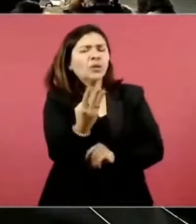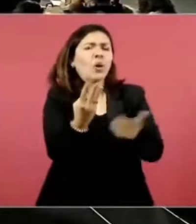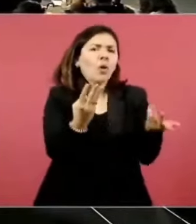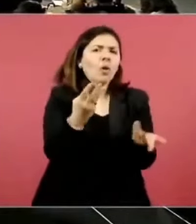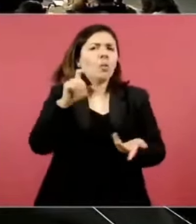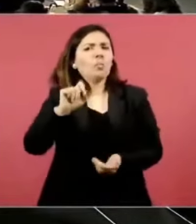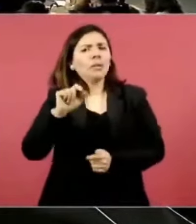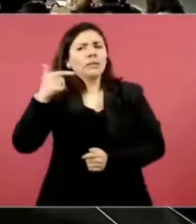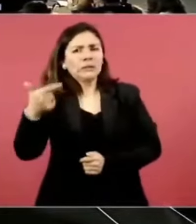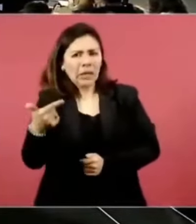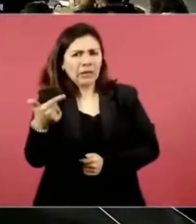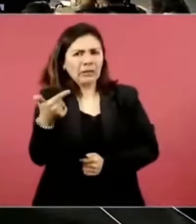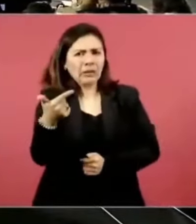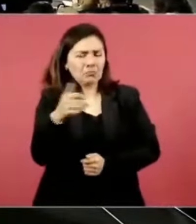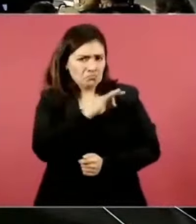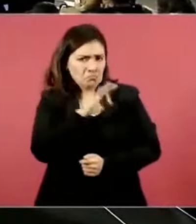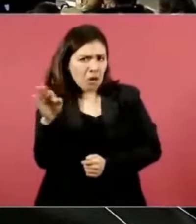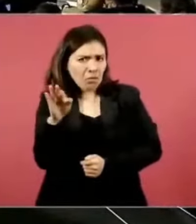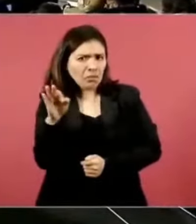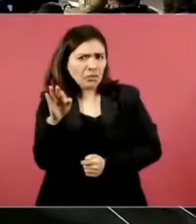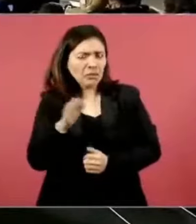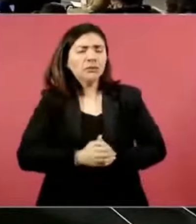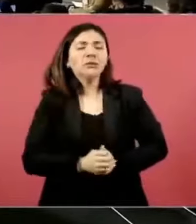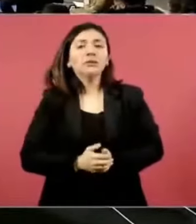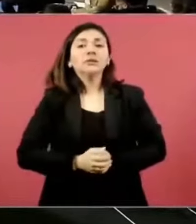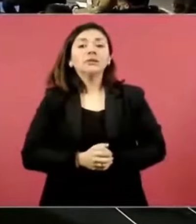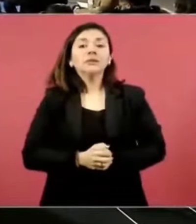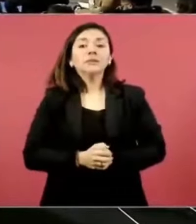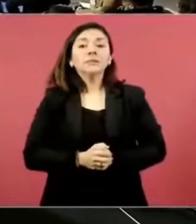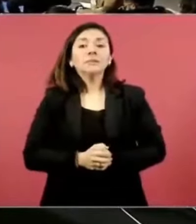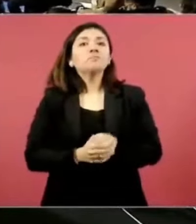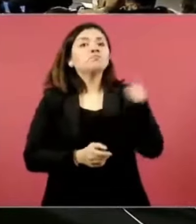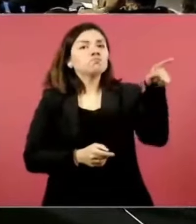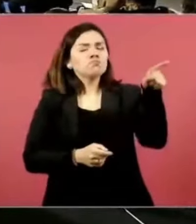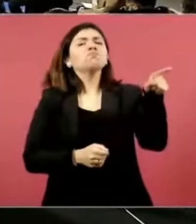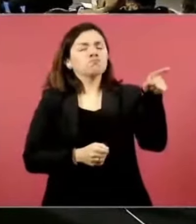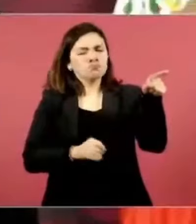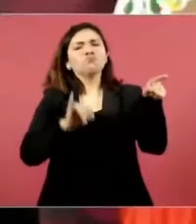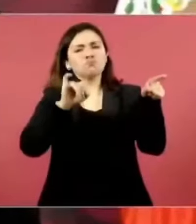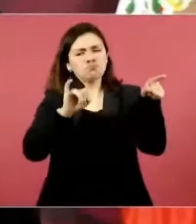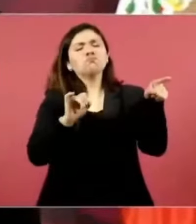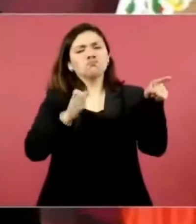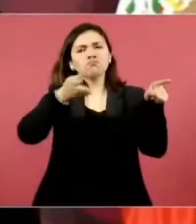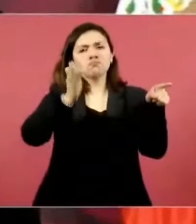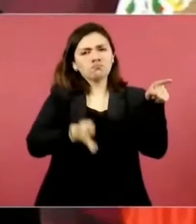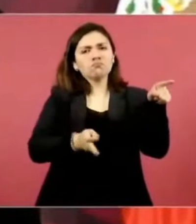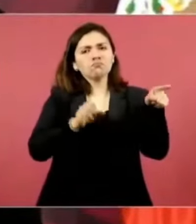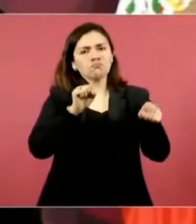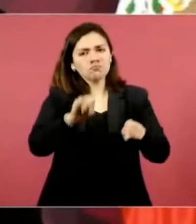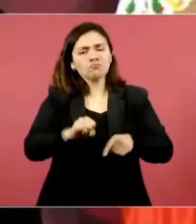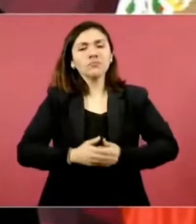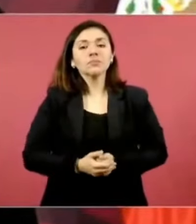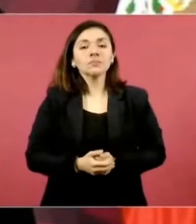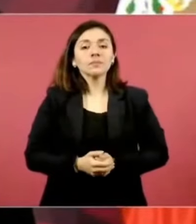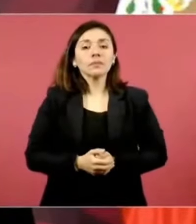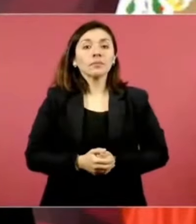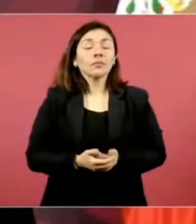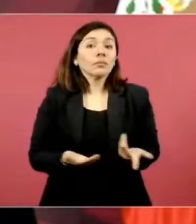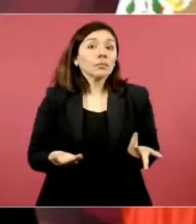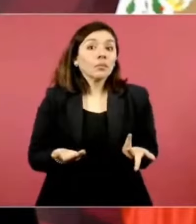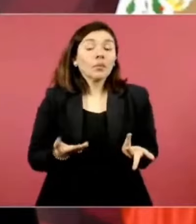y él aceptó porque